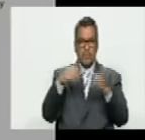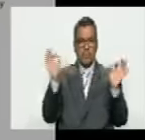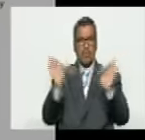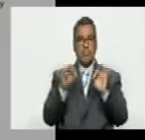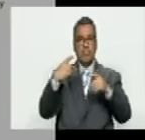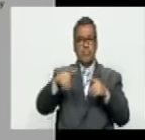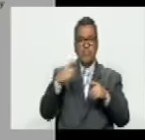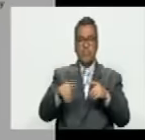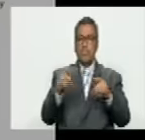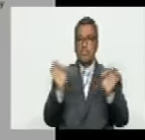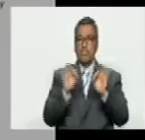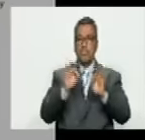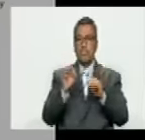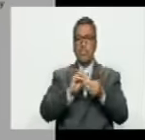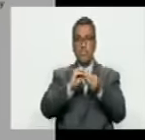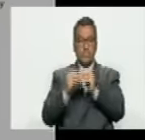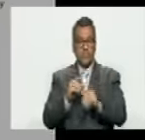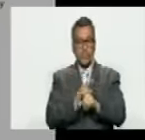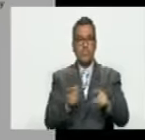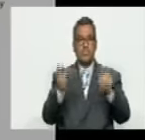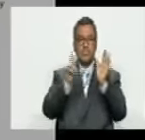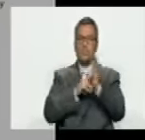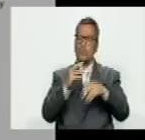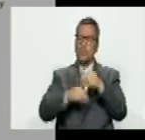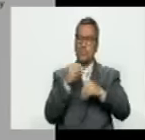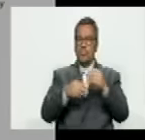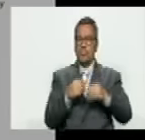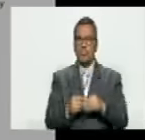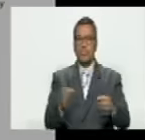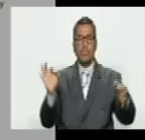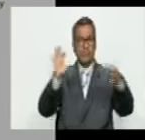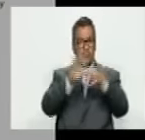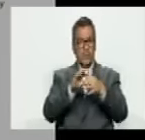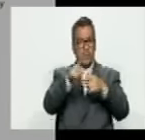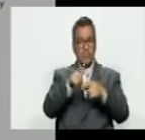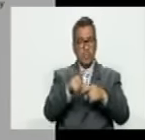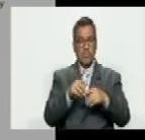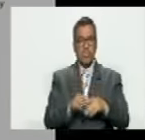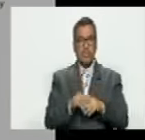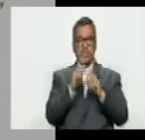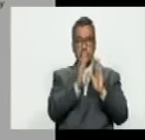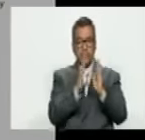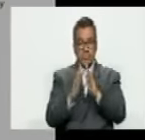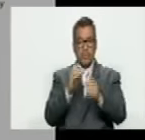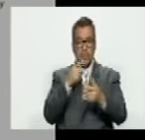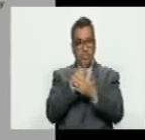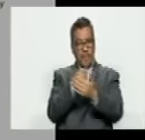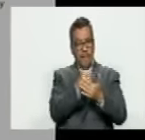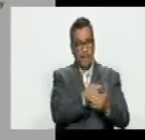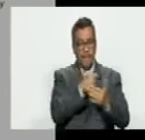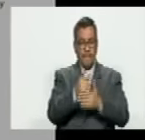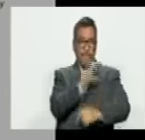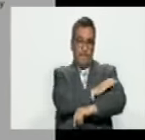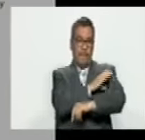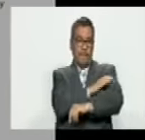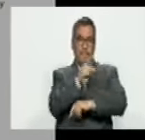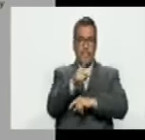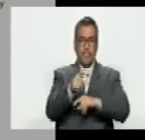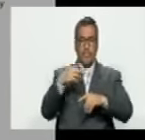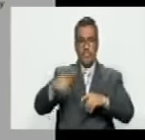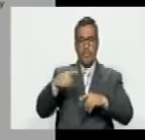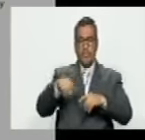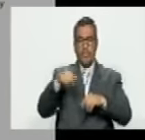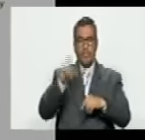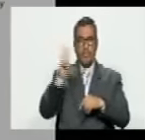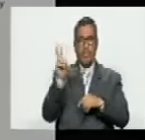democracia ellos tienen que restablecer la democracia y cómo lo van a hacer unificando a la oposición y financiando a la oposición para que democratice